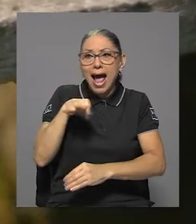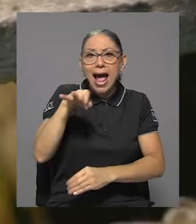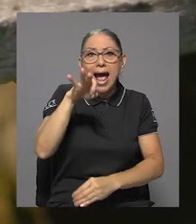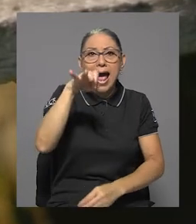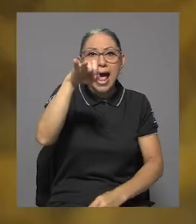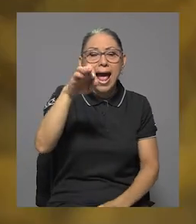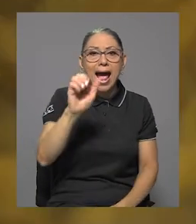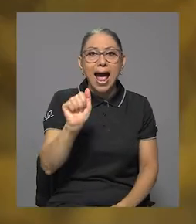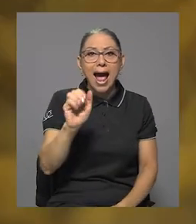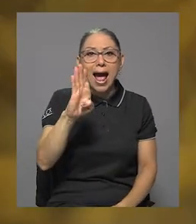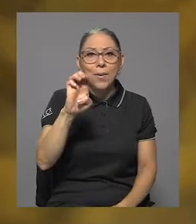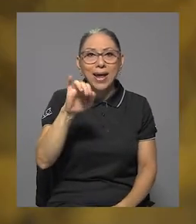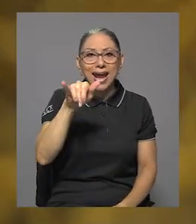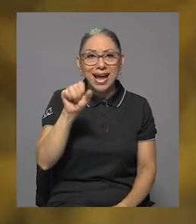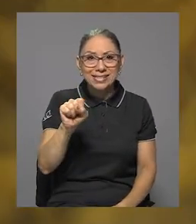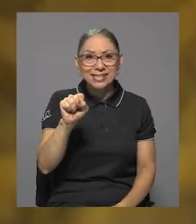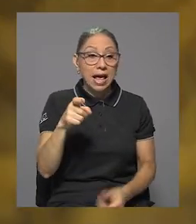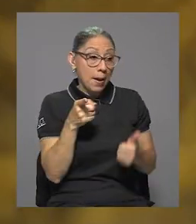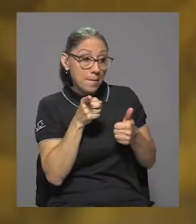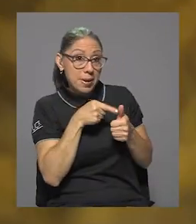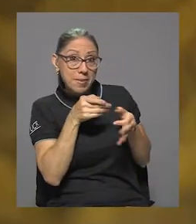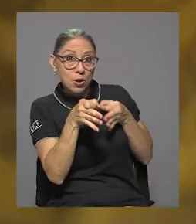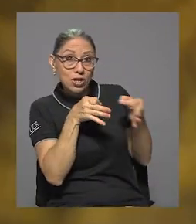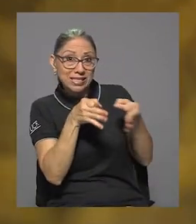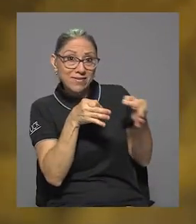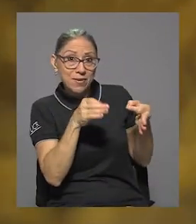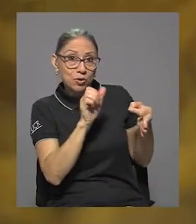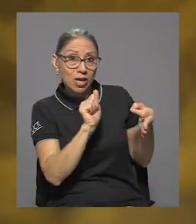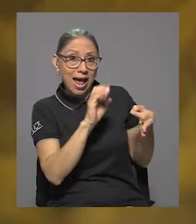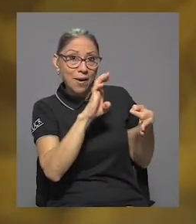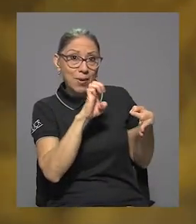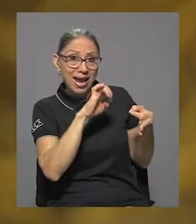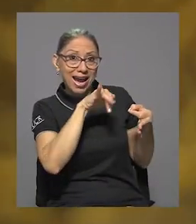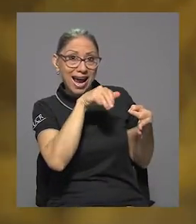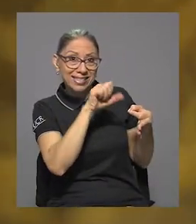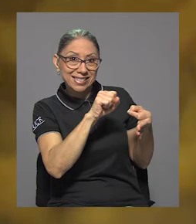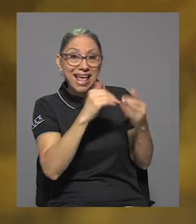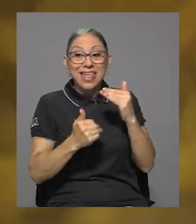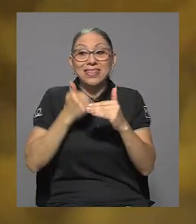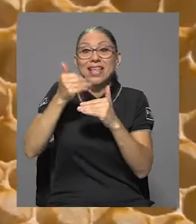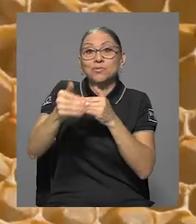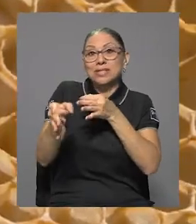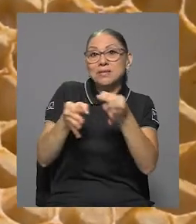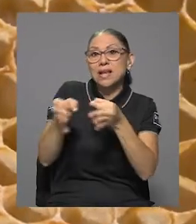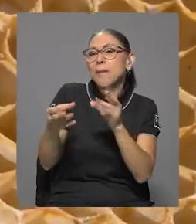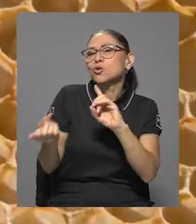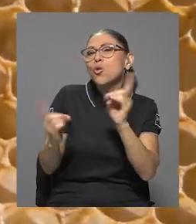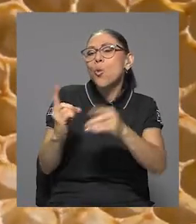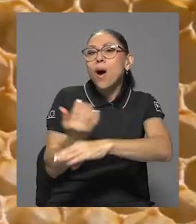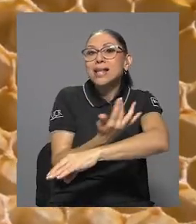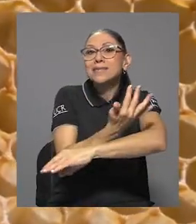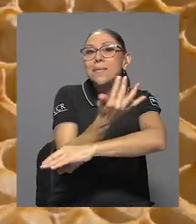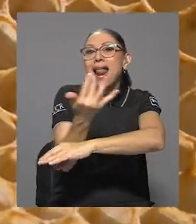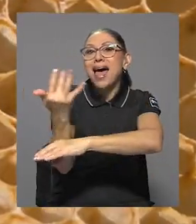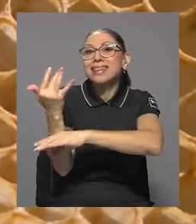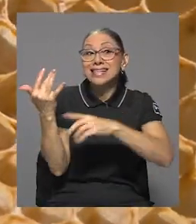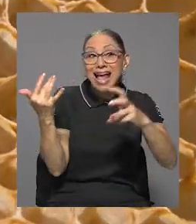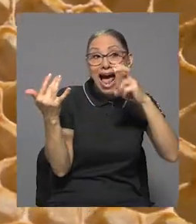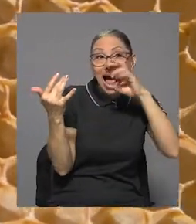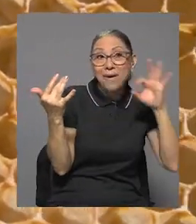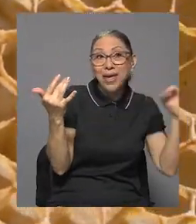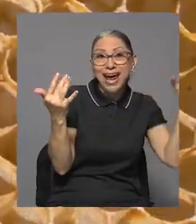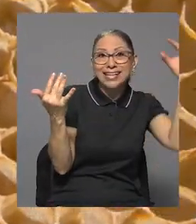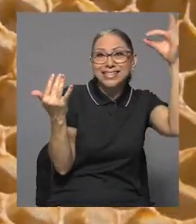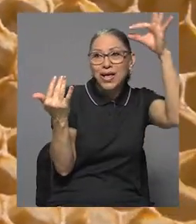Después de describir las abejas describimos las especies de plantas, algunas que las abejas visitan mucho y que se